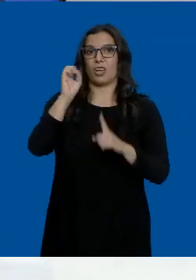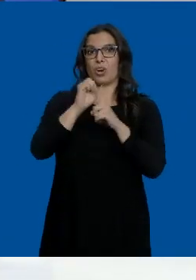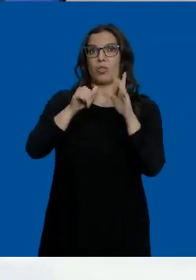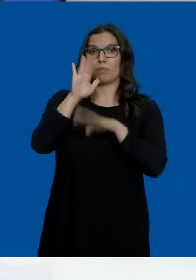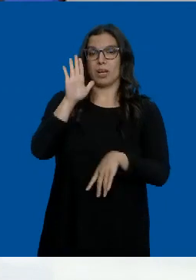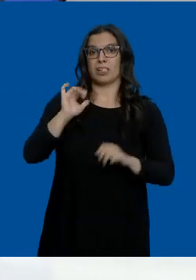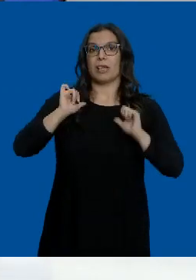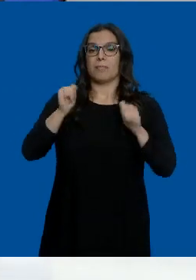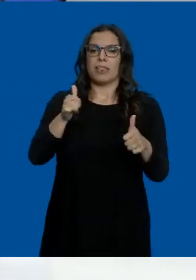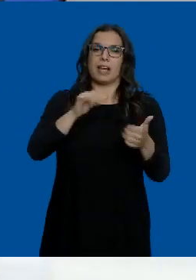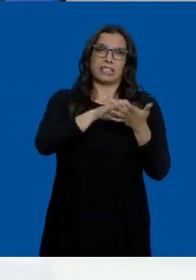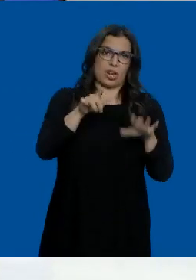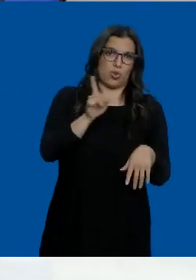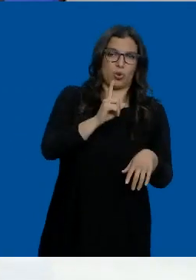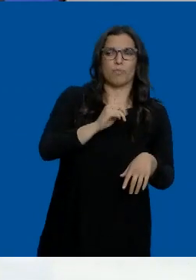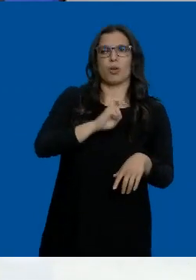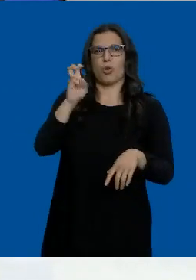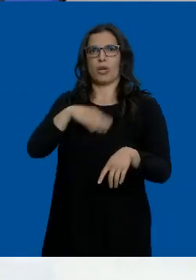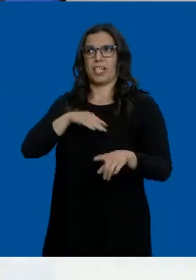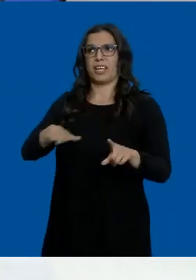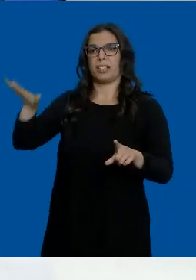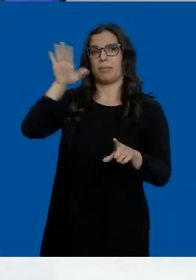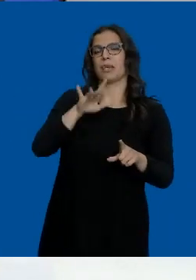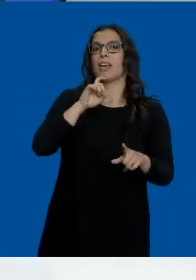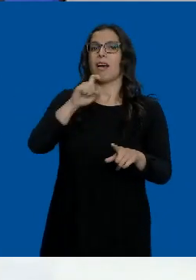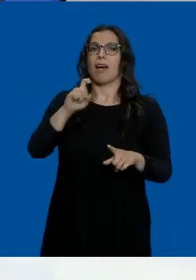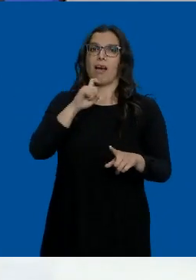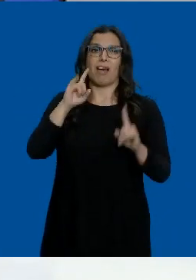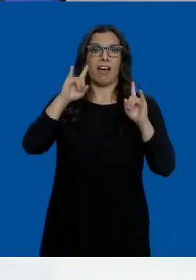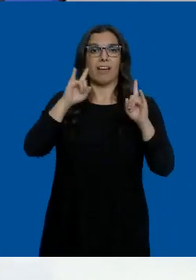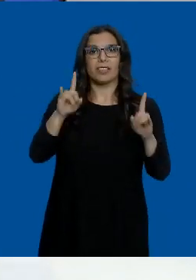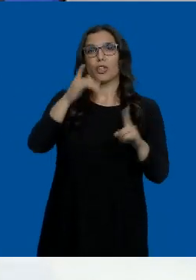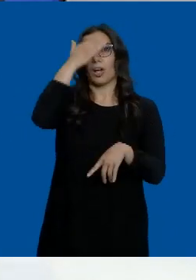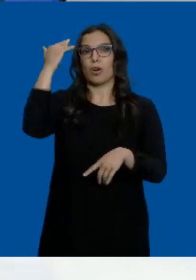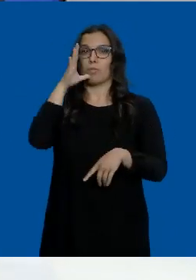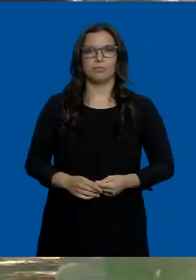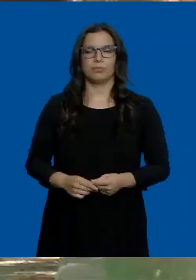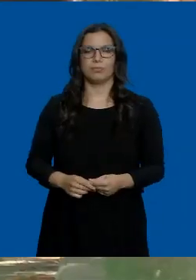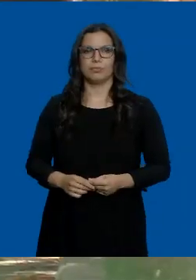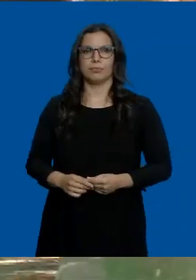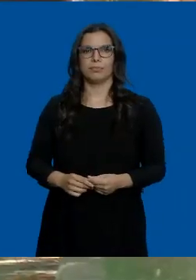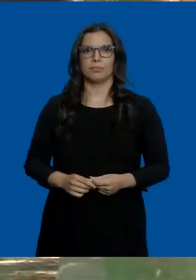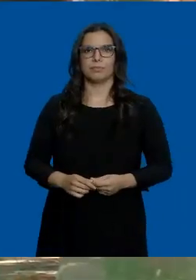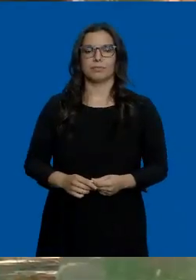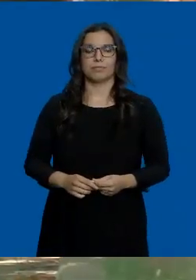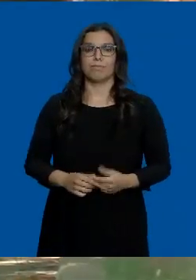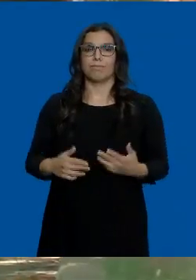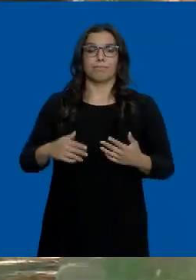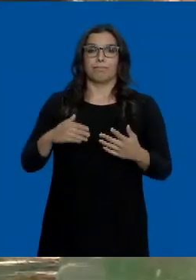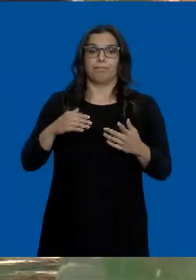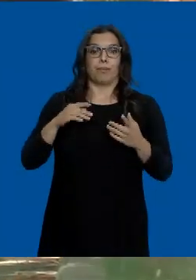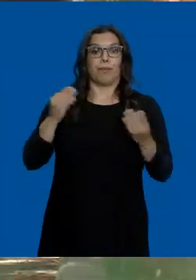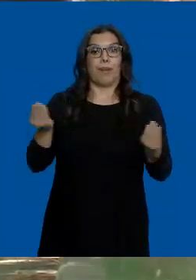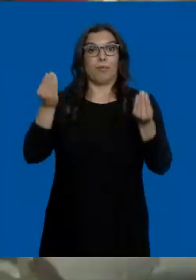empiezan a estar activos, no en Castilla y León, pero en otros puntos de España, los avisos por calor de cara a los próximos días. Cambia la